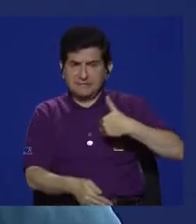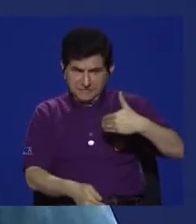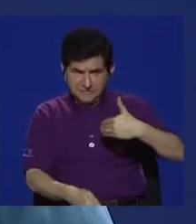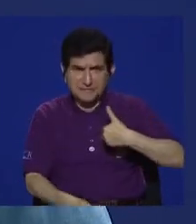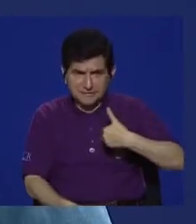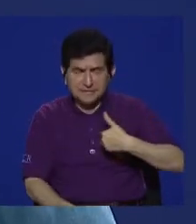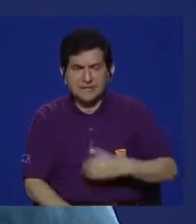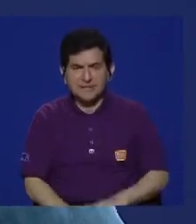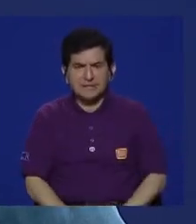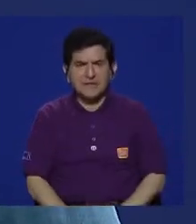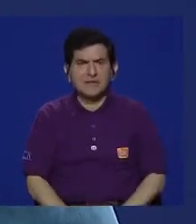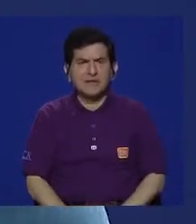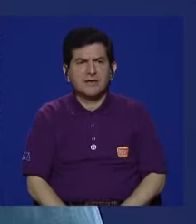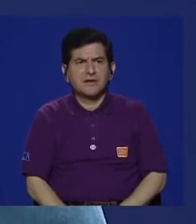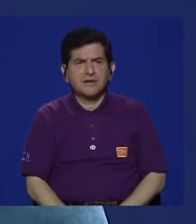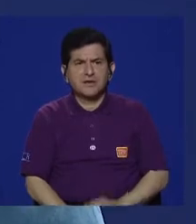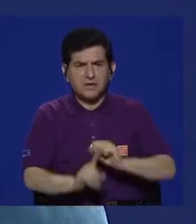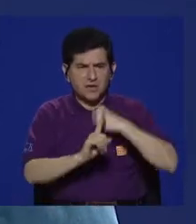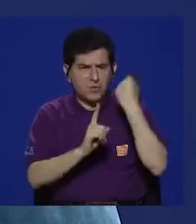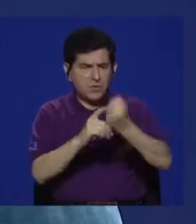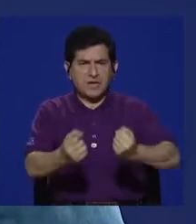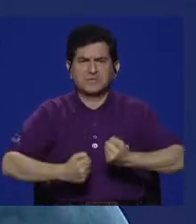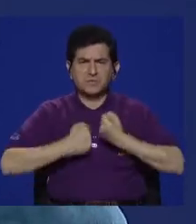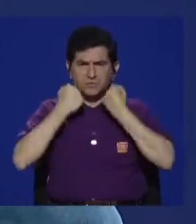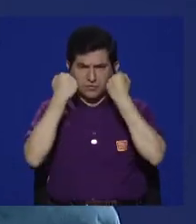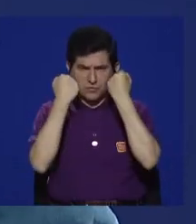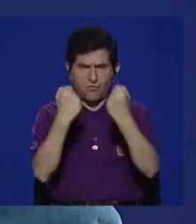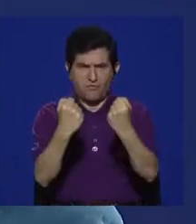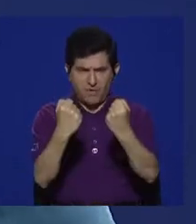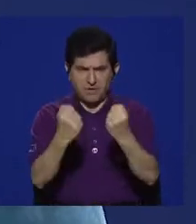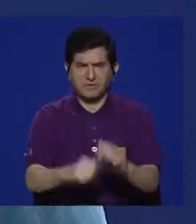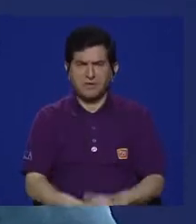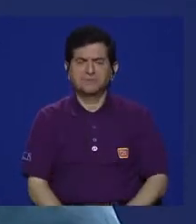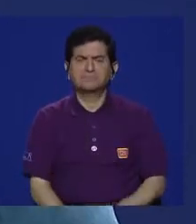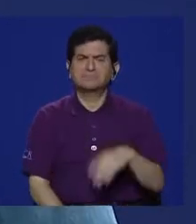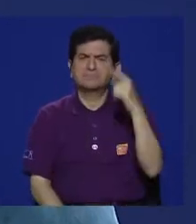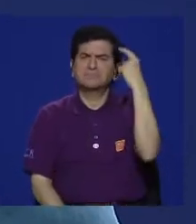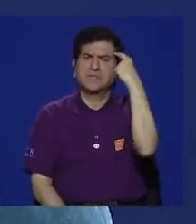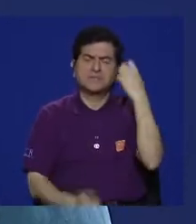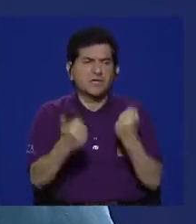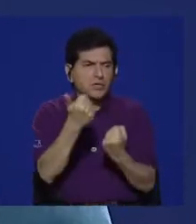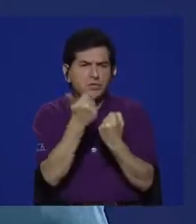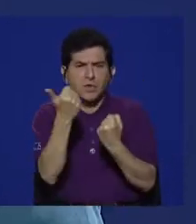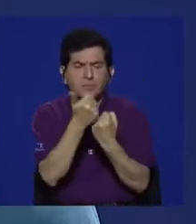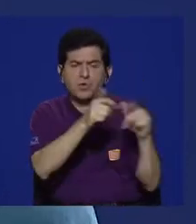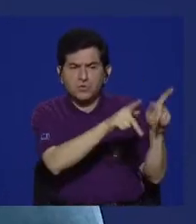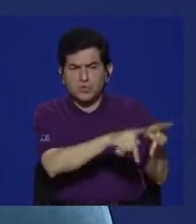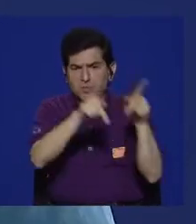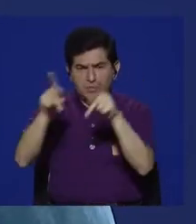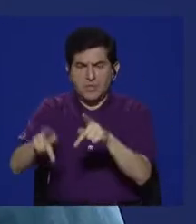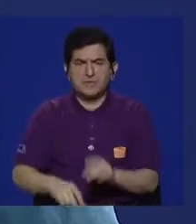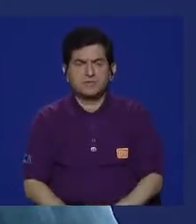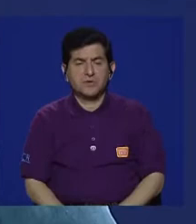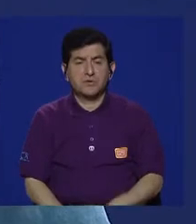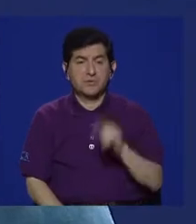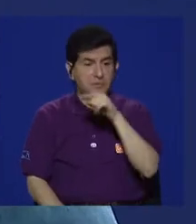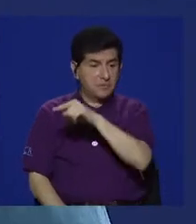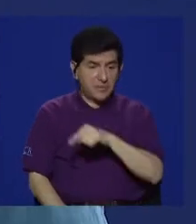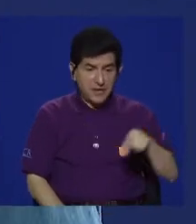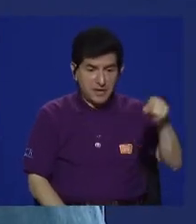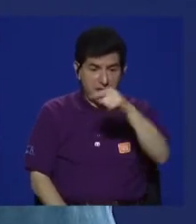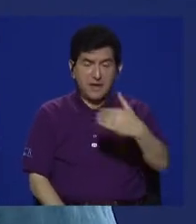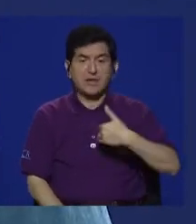una posición muy fuerte para apoyar a la gente, para dar a la gente voz,